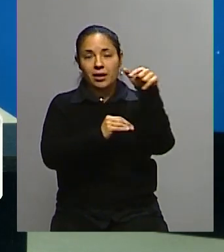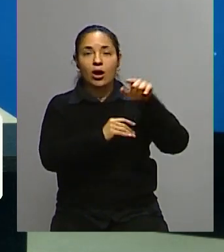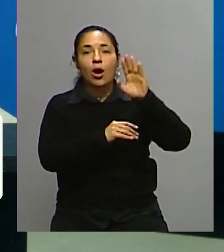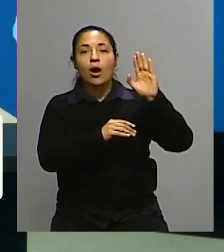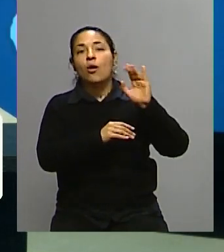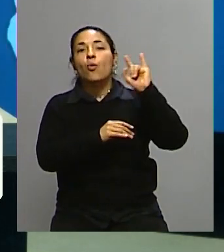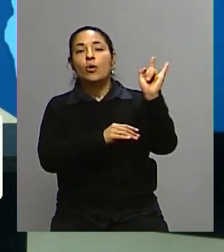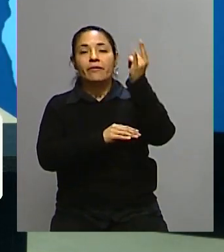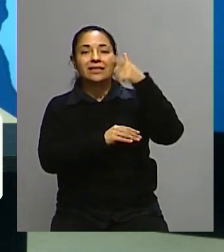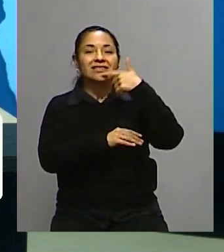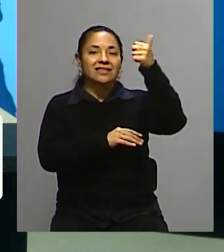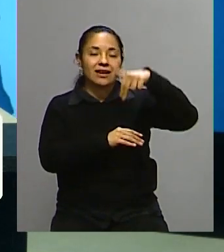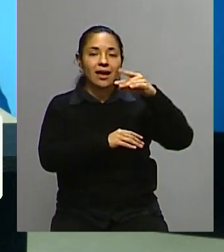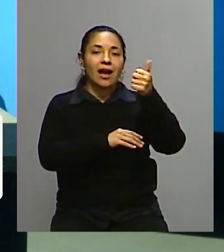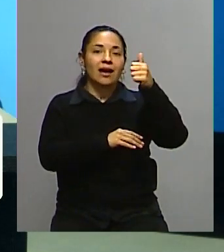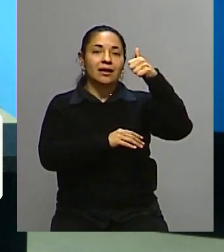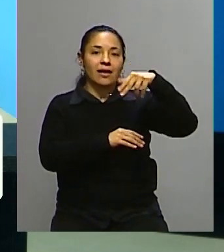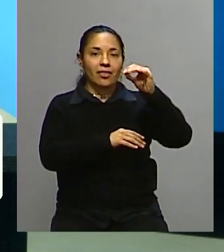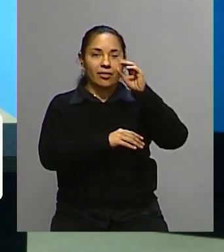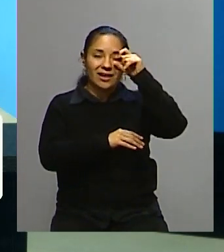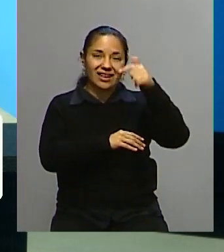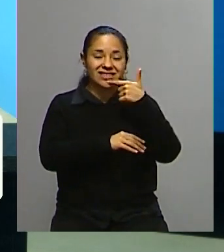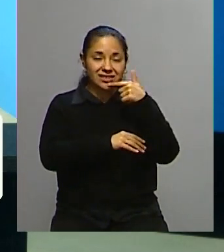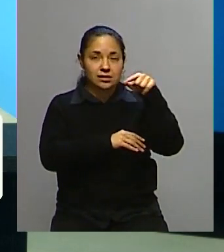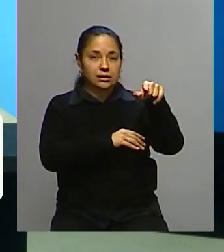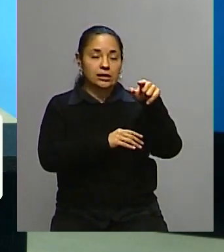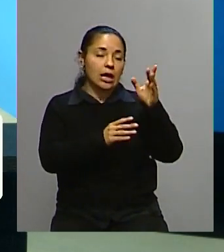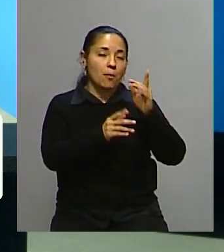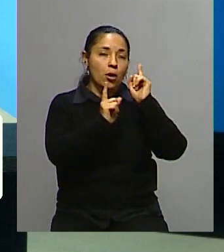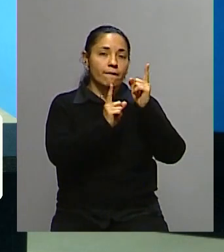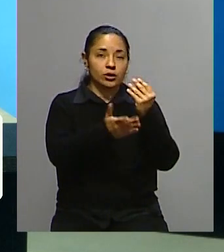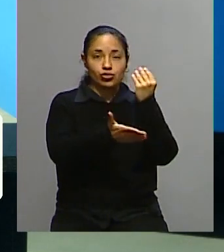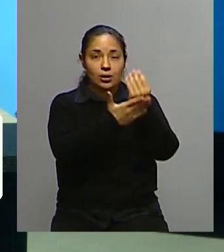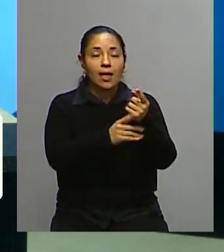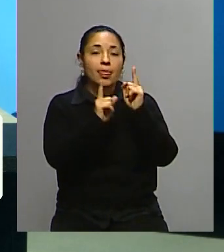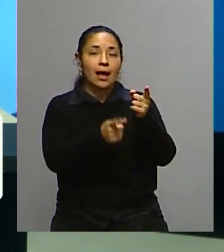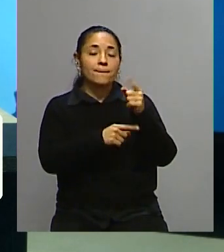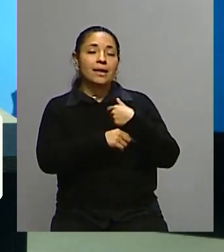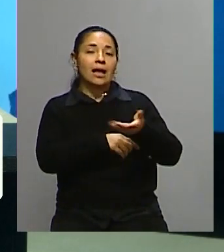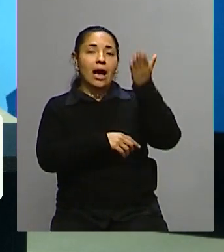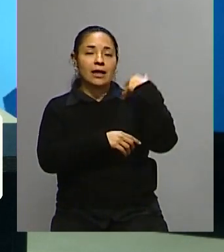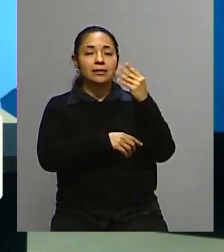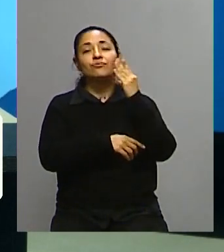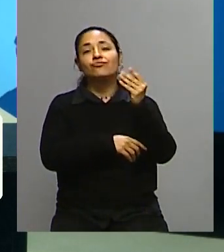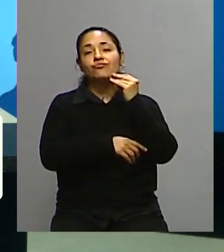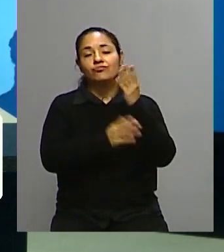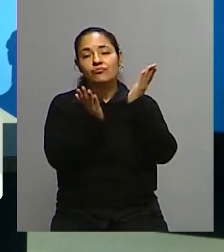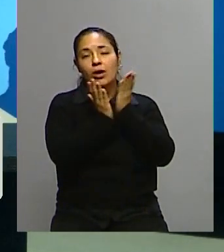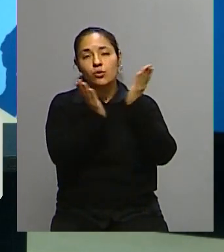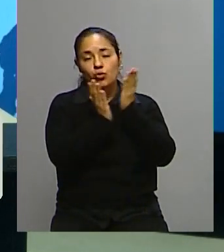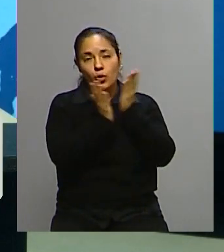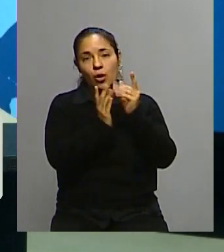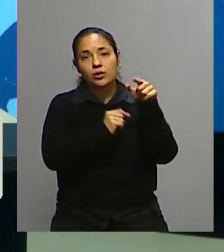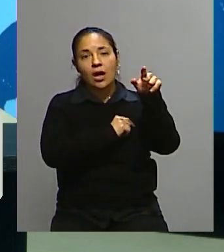Andrés, estudió en el London School of Economics and Political Science y en la Universidad de Aberdeen en Escocia, Reino